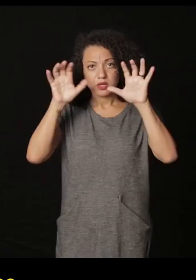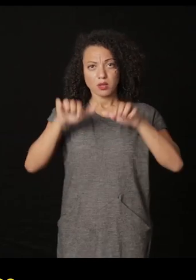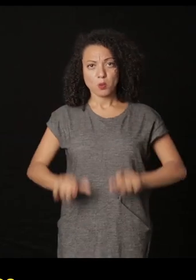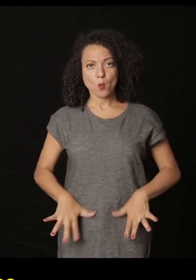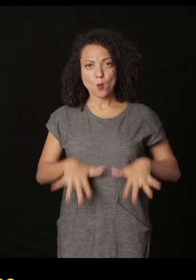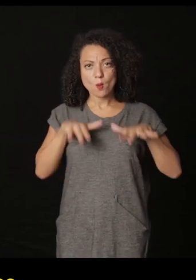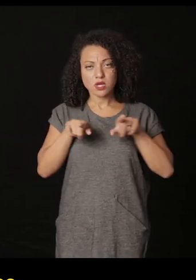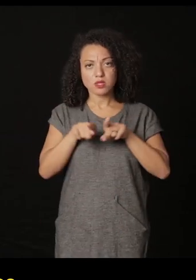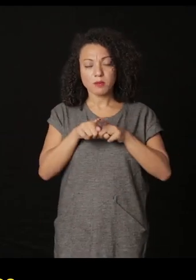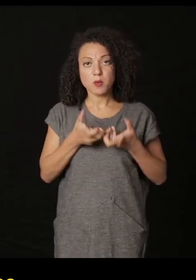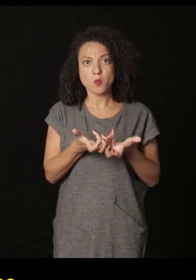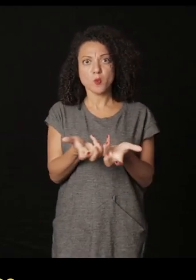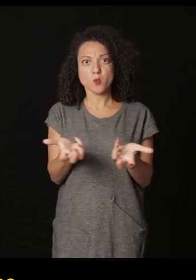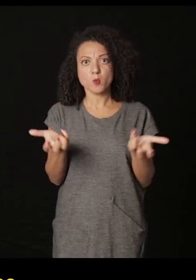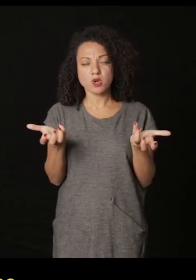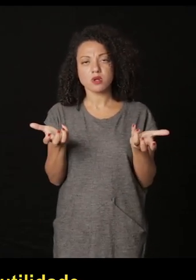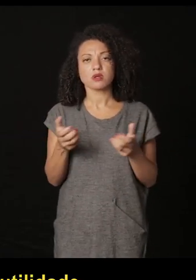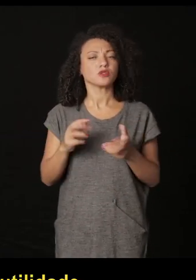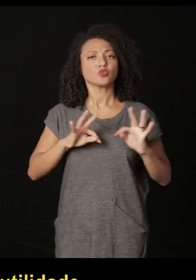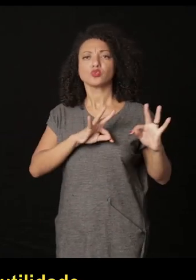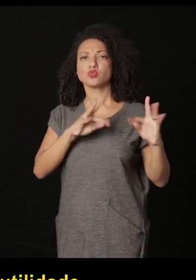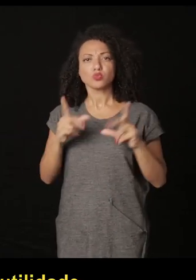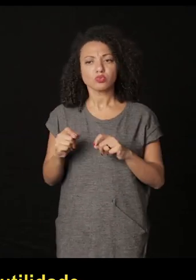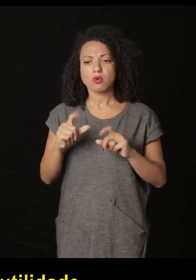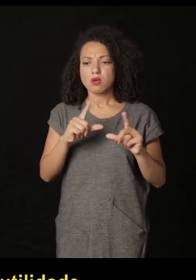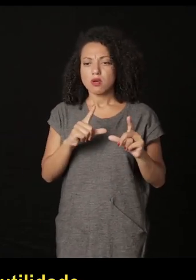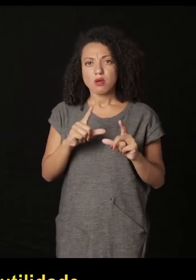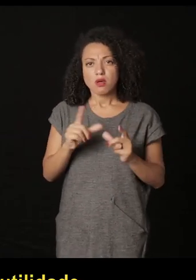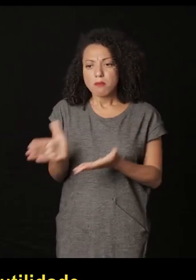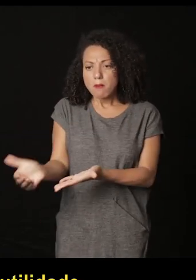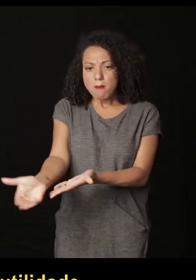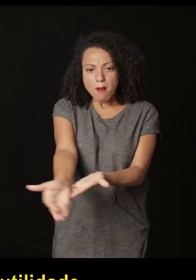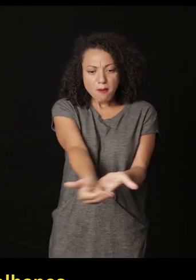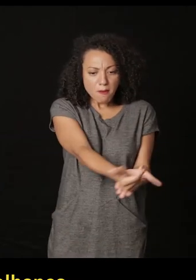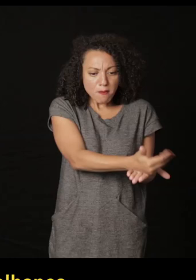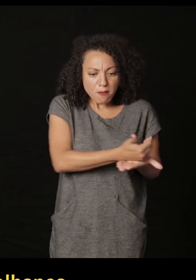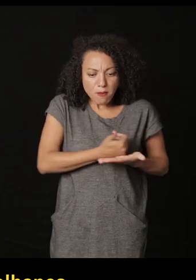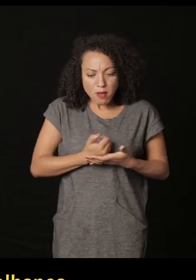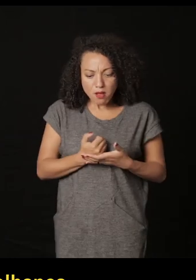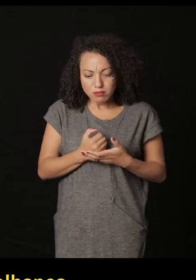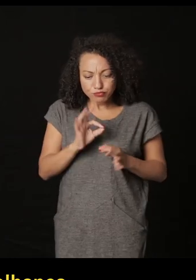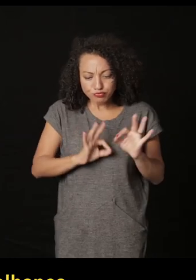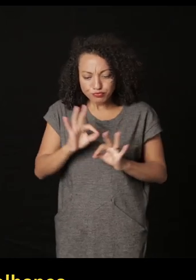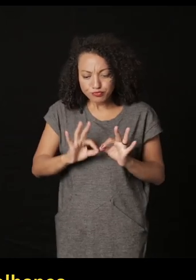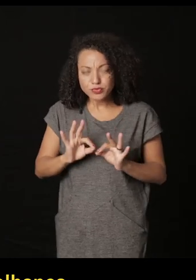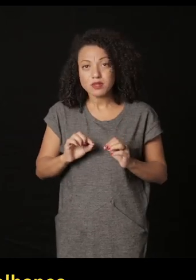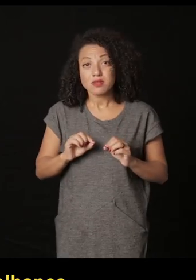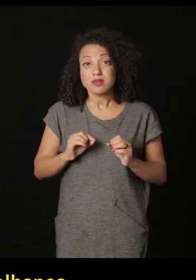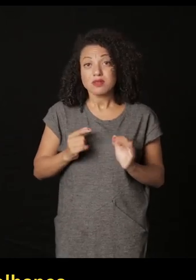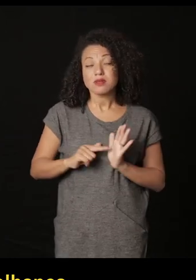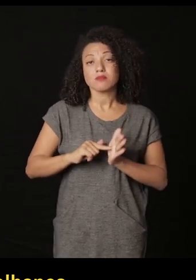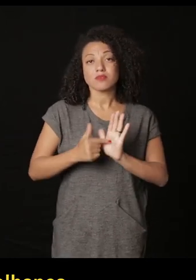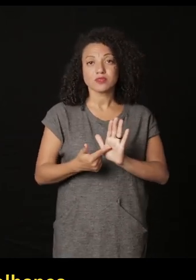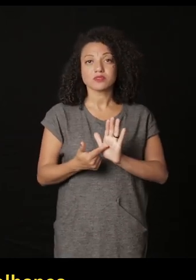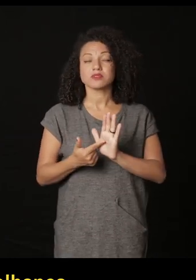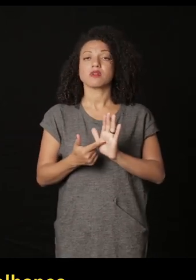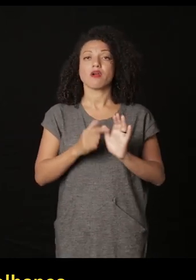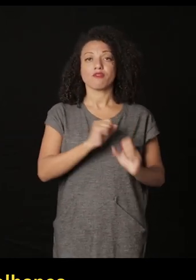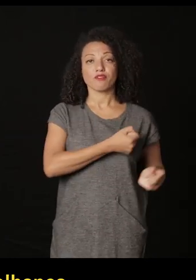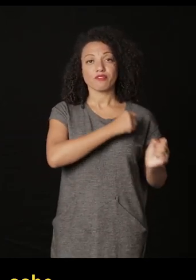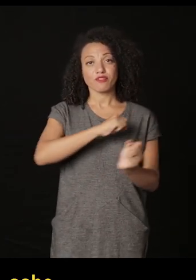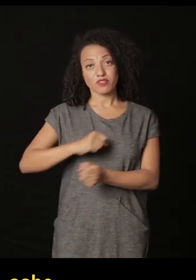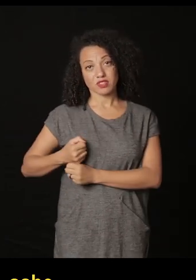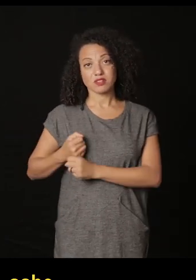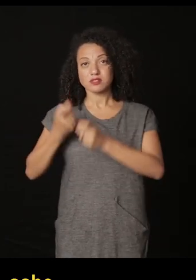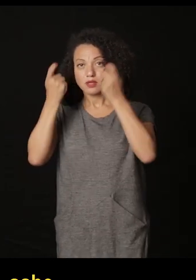tuberías sequías inundaciones todo lo que les pudiera ser de utilidad para poder mostrar esta similitud entre Venecia y